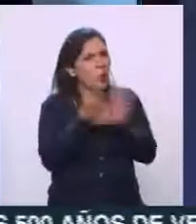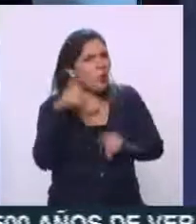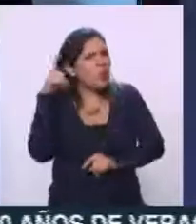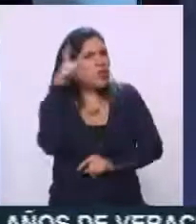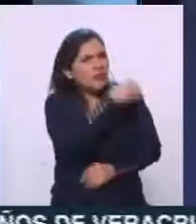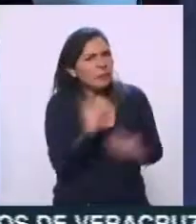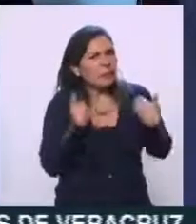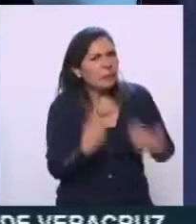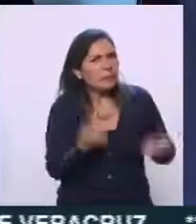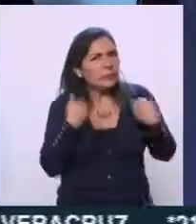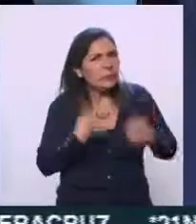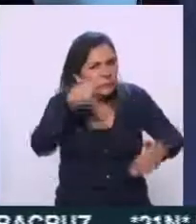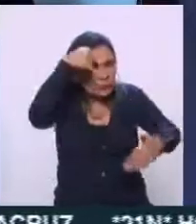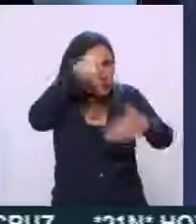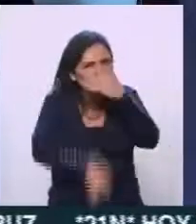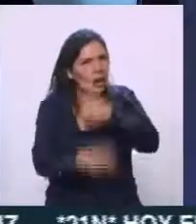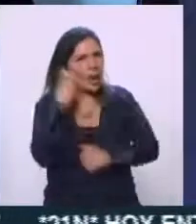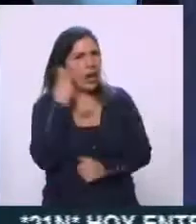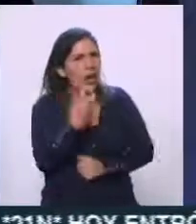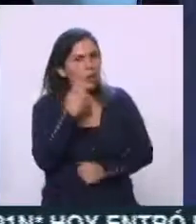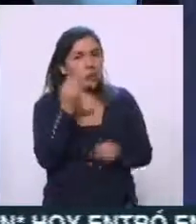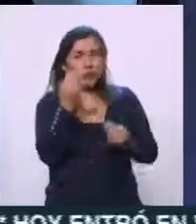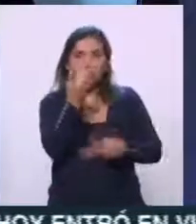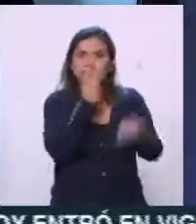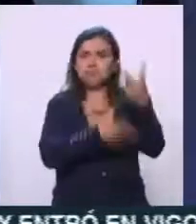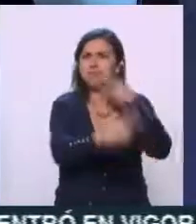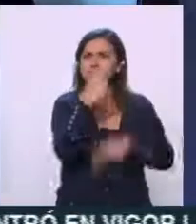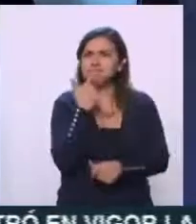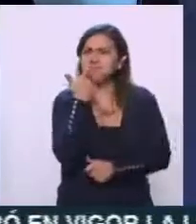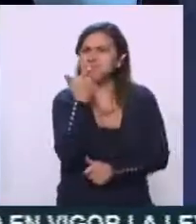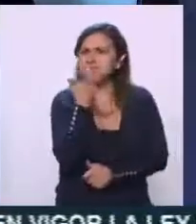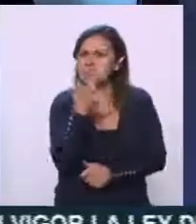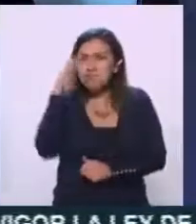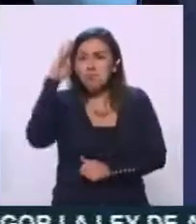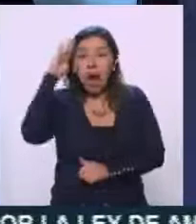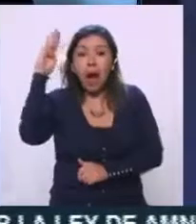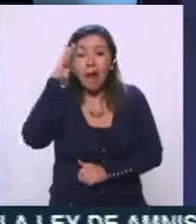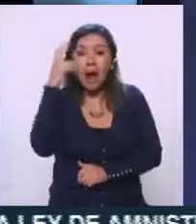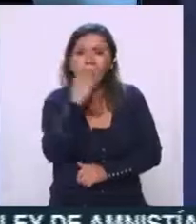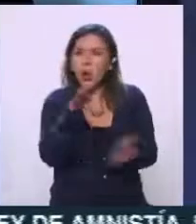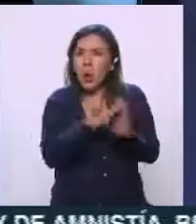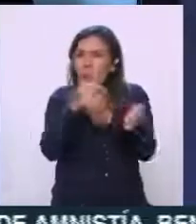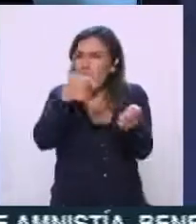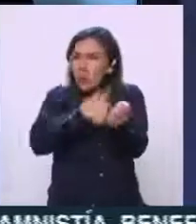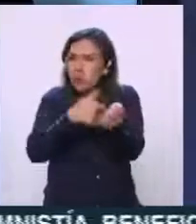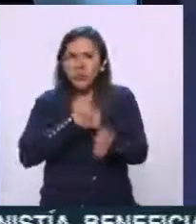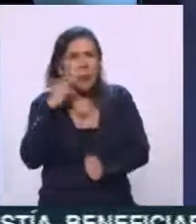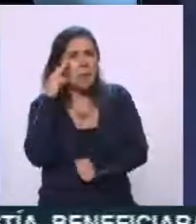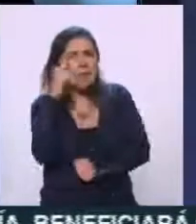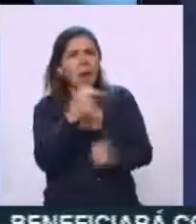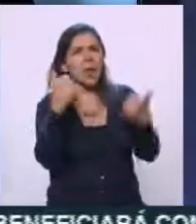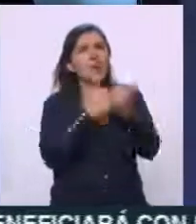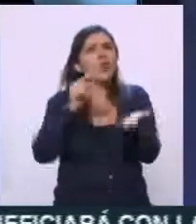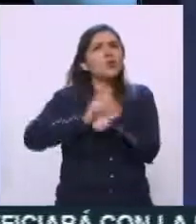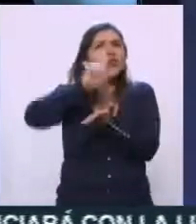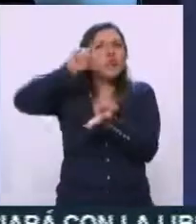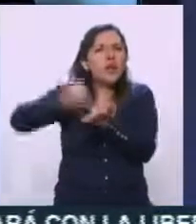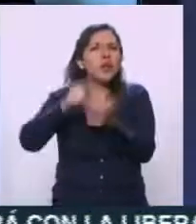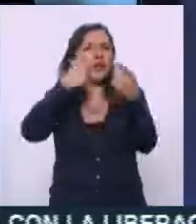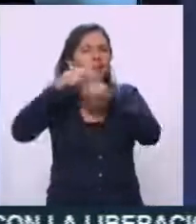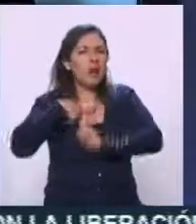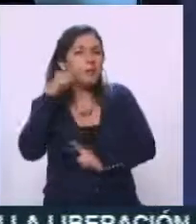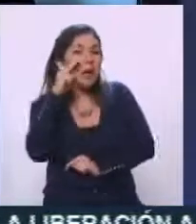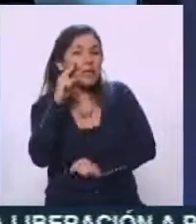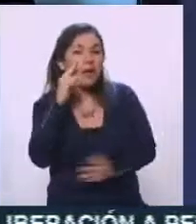complicado, un entremado, pues que genera muchísimo dinero, pero que está ahí, medio oculto, y nosotros lo vemos nada más a través de nuestros timelines.